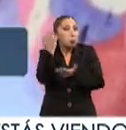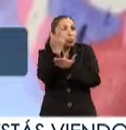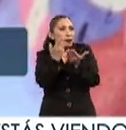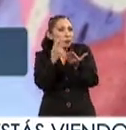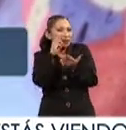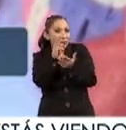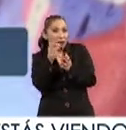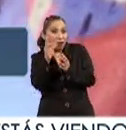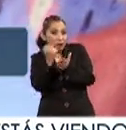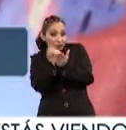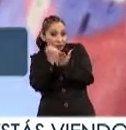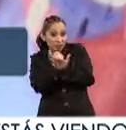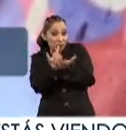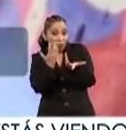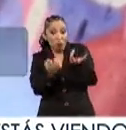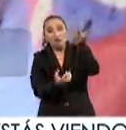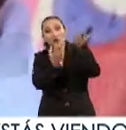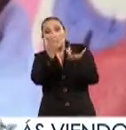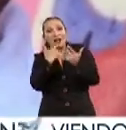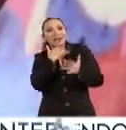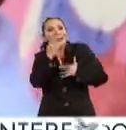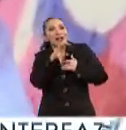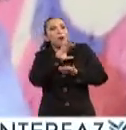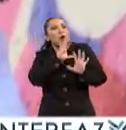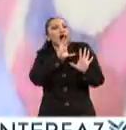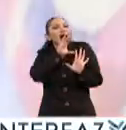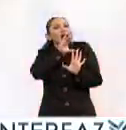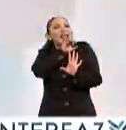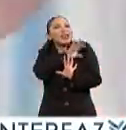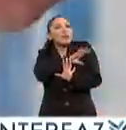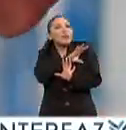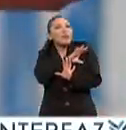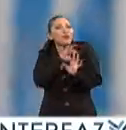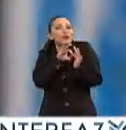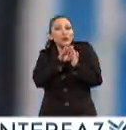digo no necesariamente tiene que haber fuego pero sientes la calidez en la pieza ¿no?